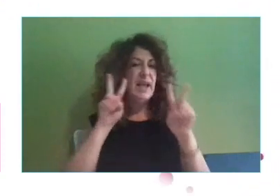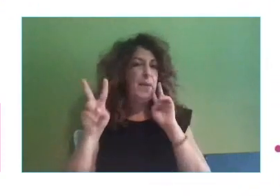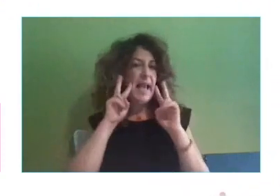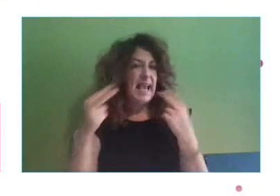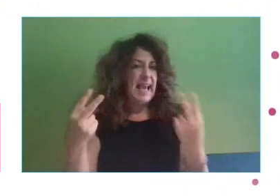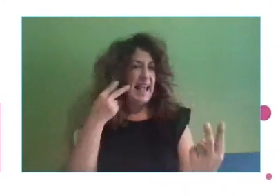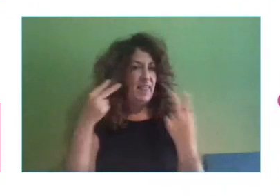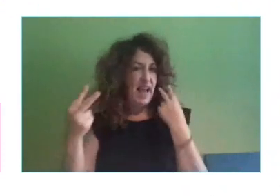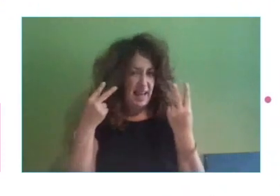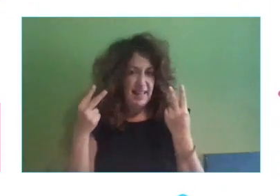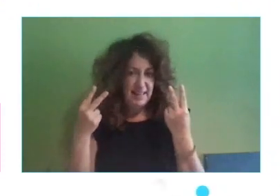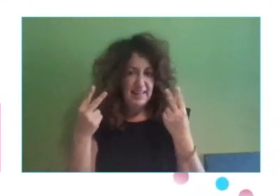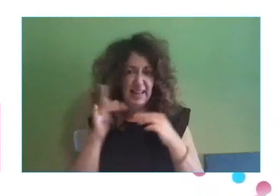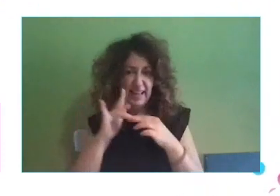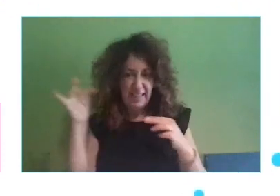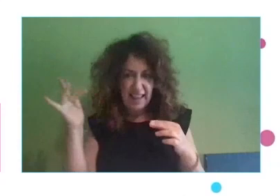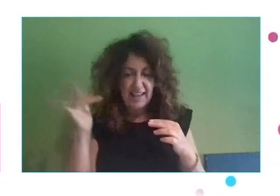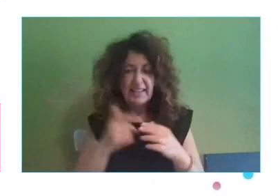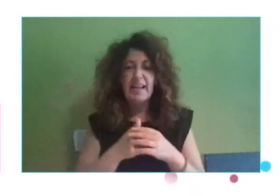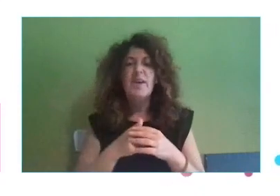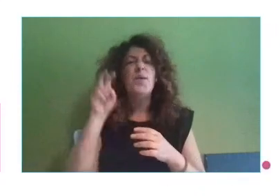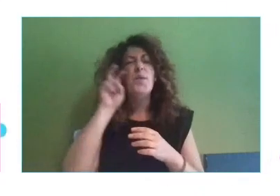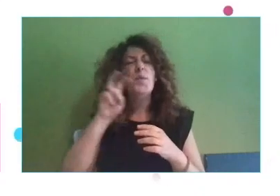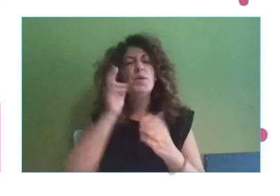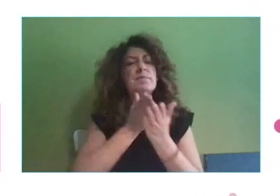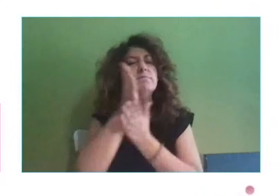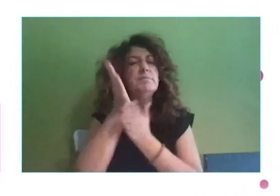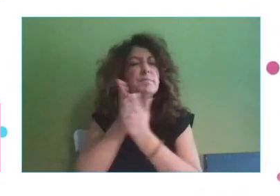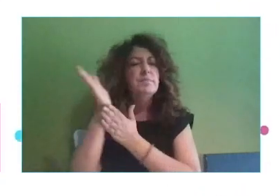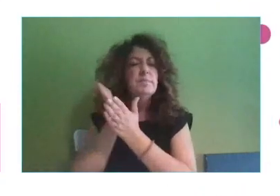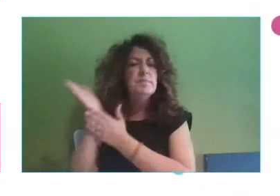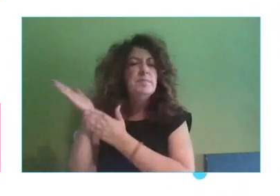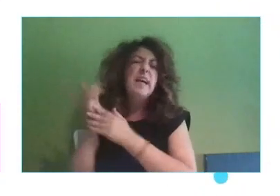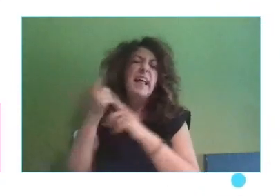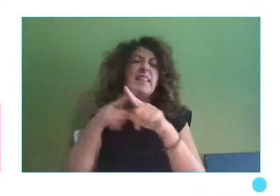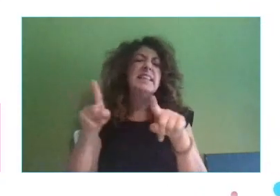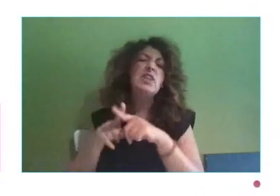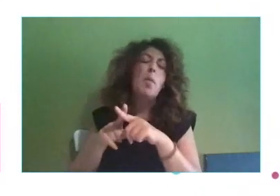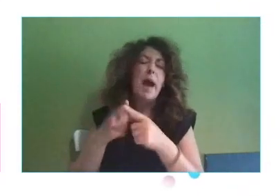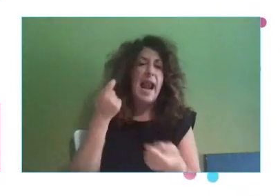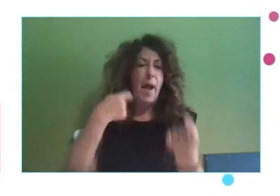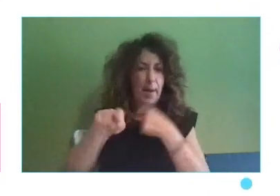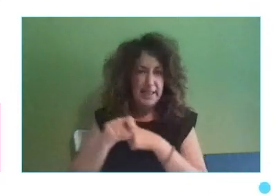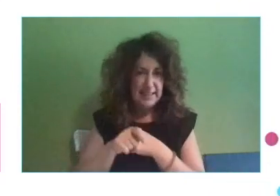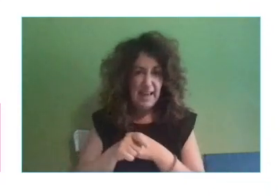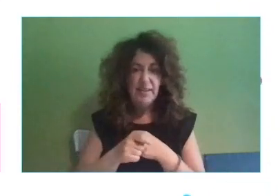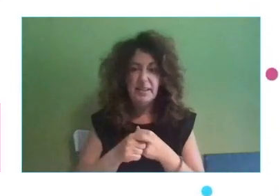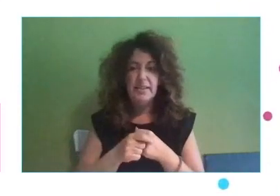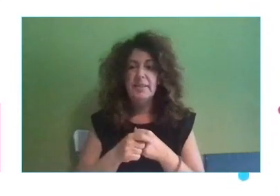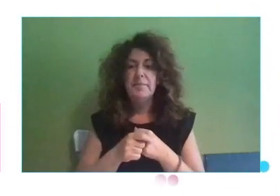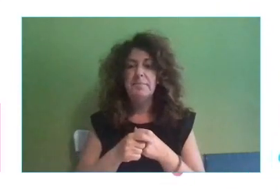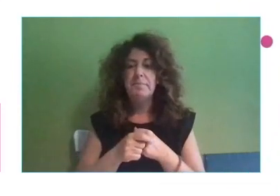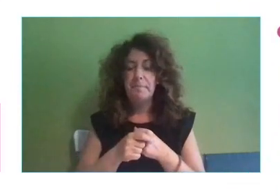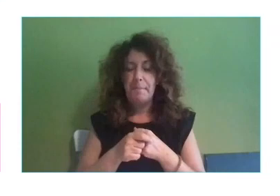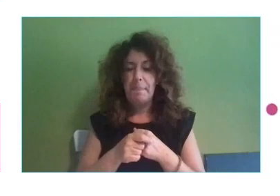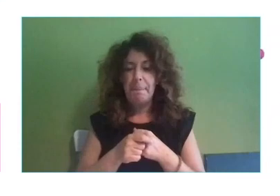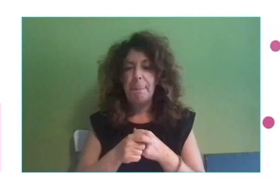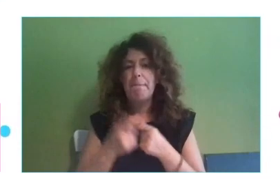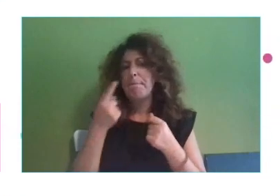Tienes que buscar canales alternativos de venta, los que tienes ahora como negocio no digital, y ahí te abre opciones